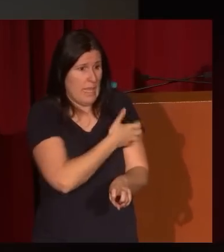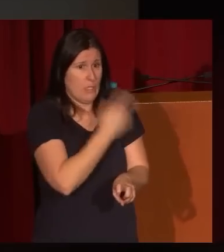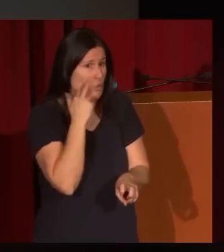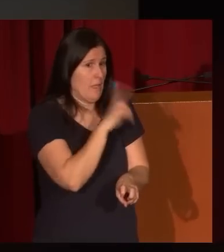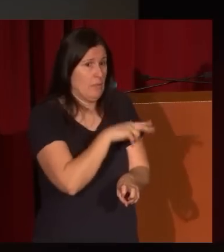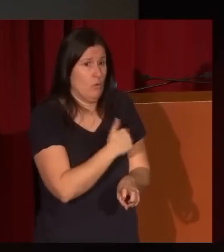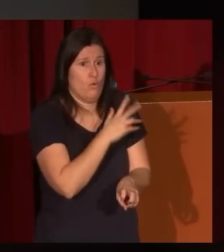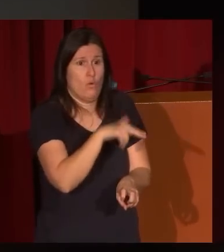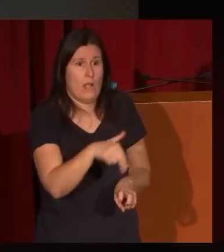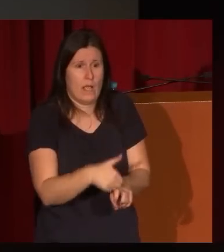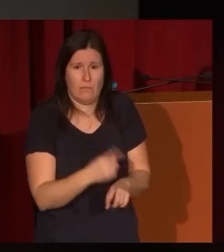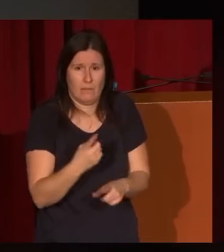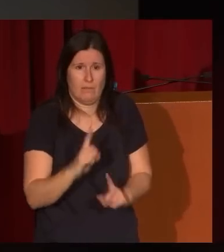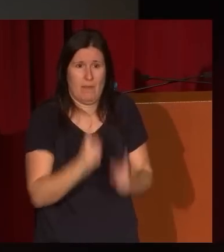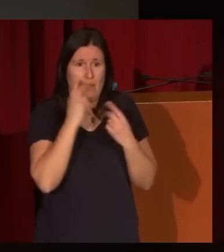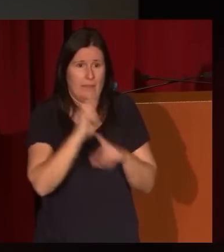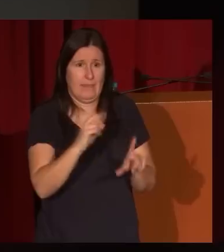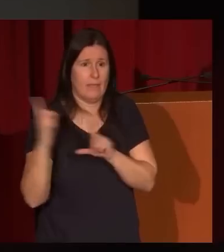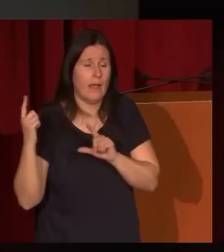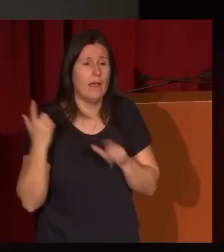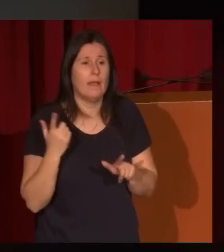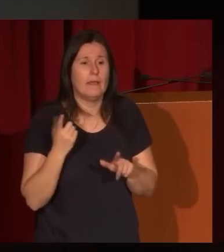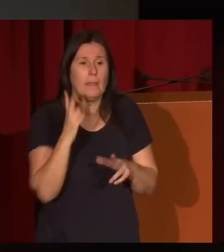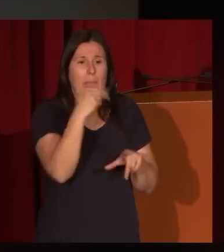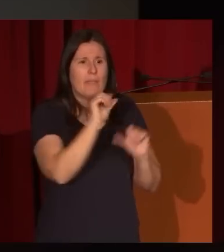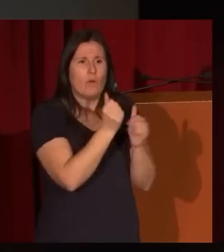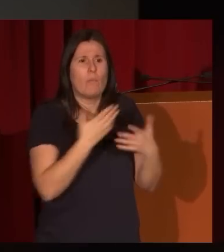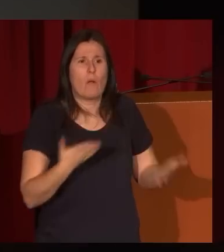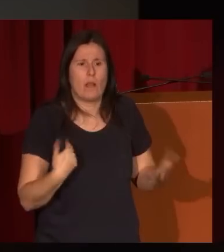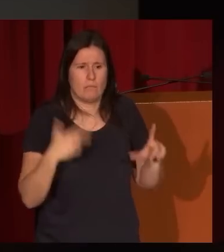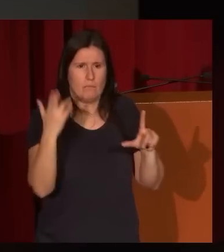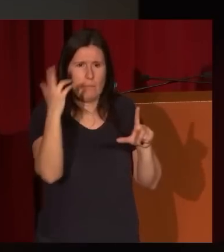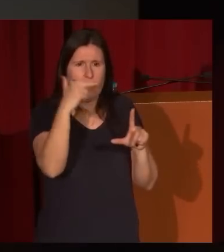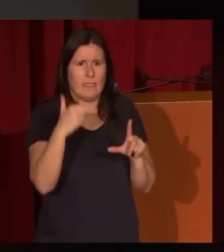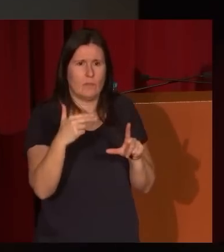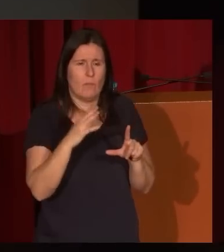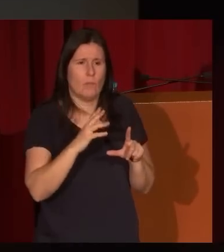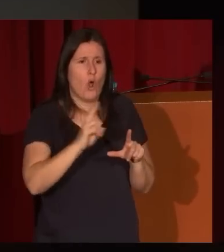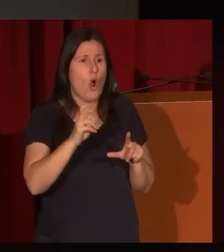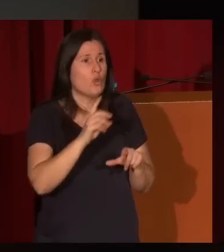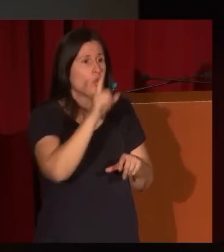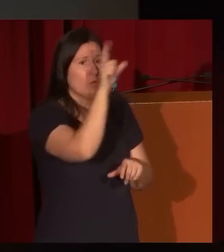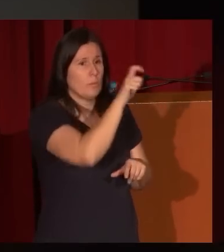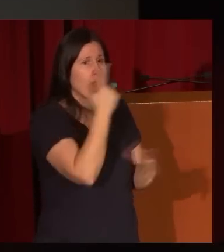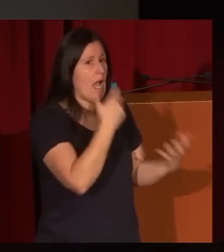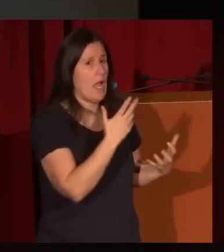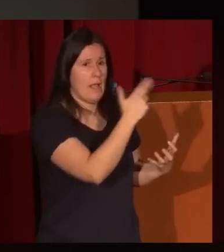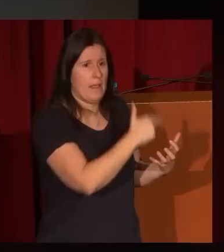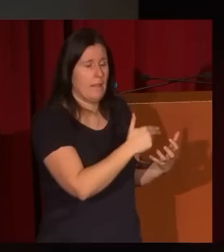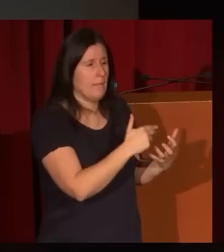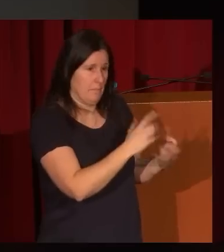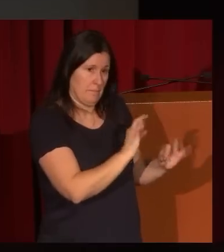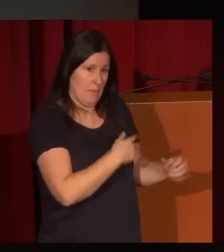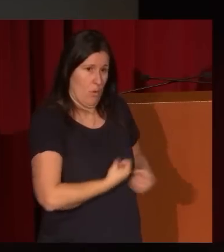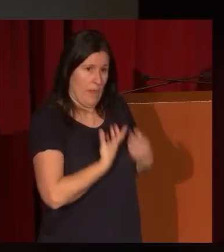empieza de esta manera pintando como pinta pues pinta como están pintando los otros paisajistas más